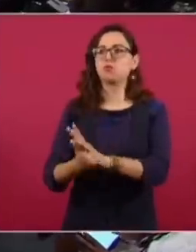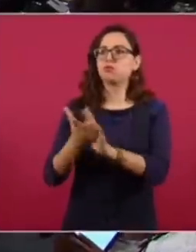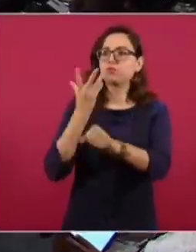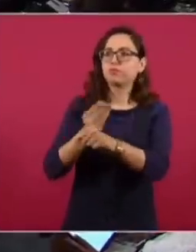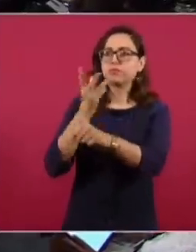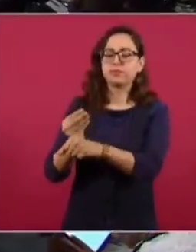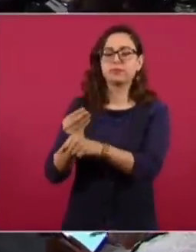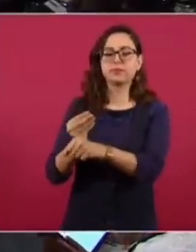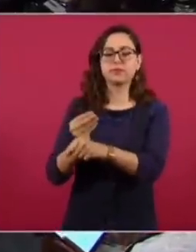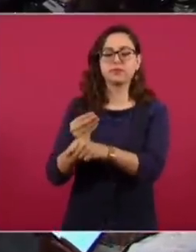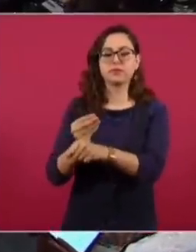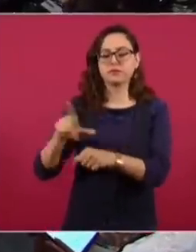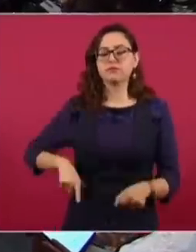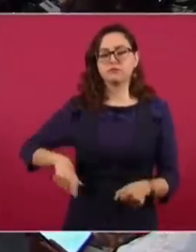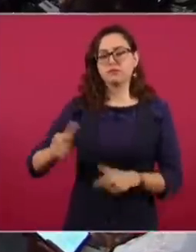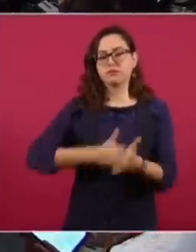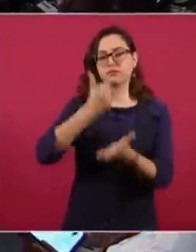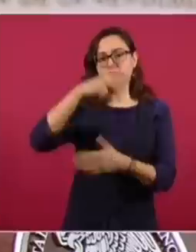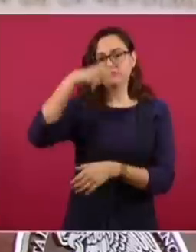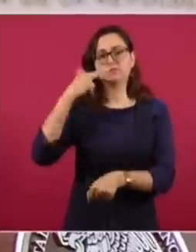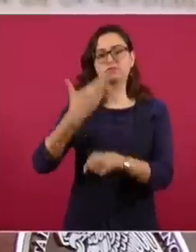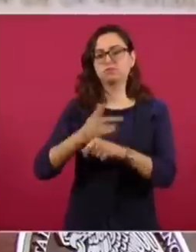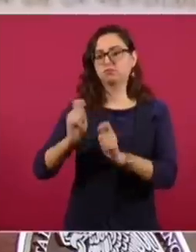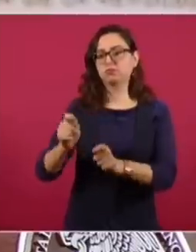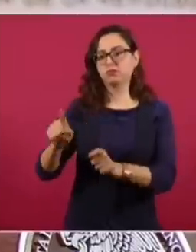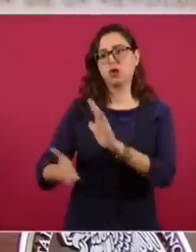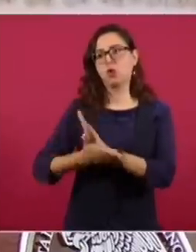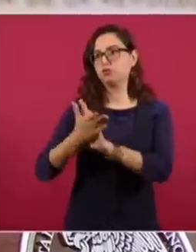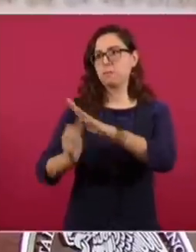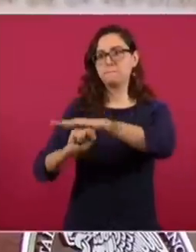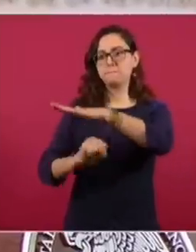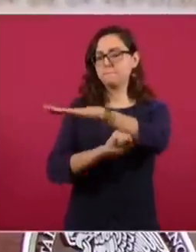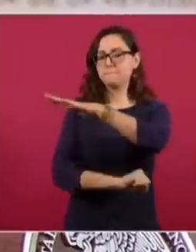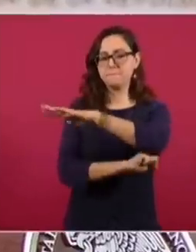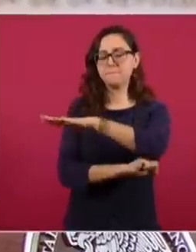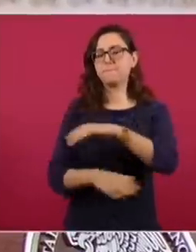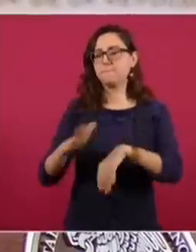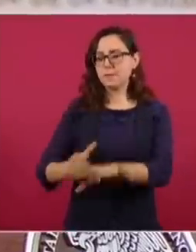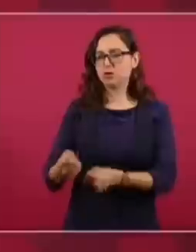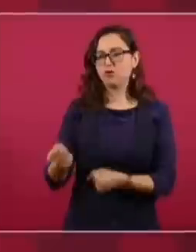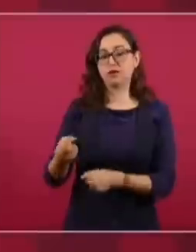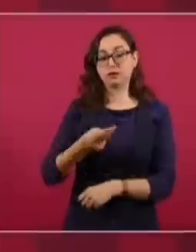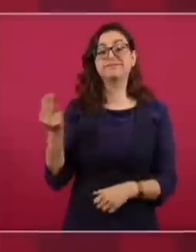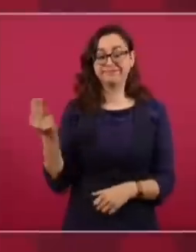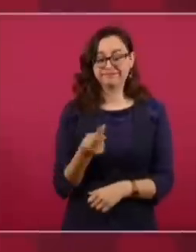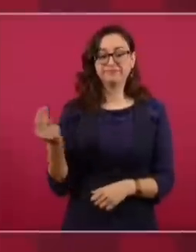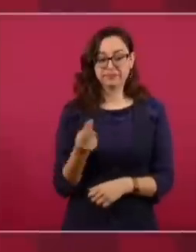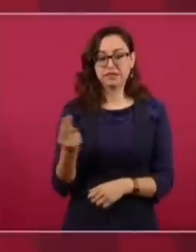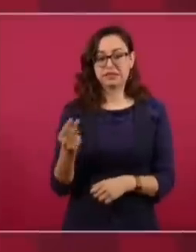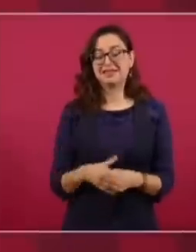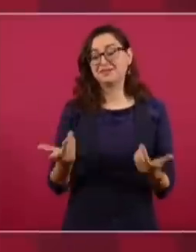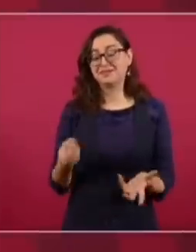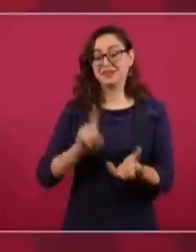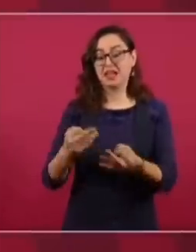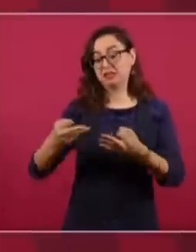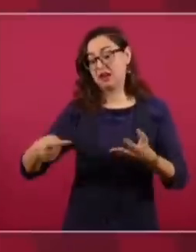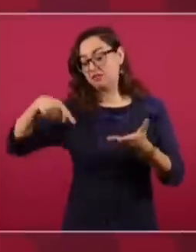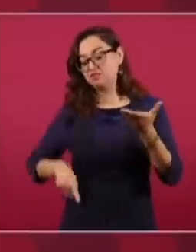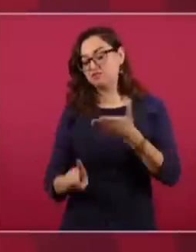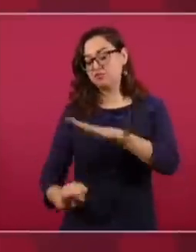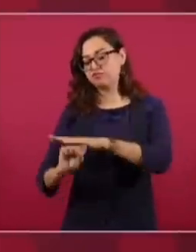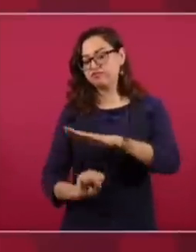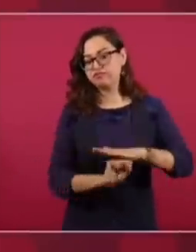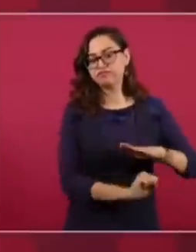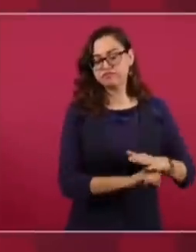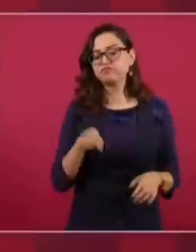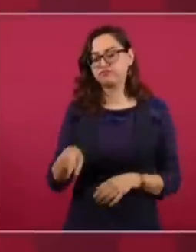gobierno de la Ciudad de México, la obra, para reforzar, sobre todo la cimentación, porque